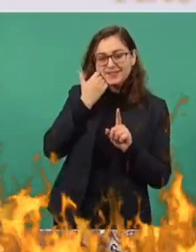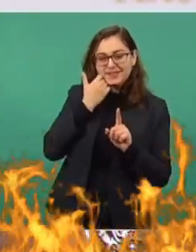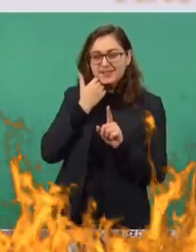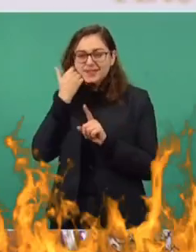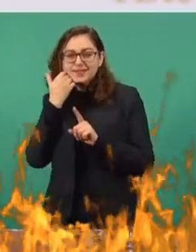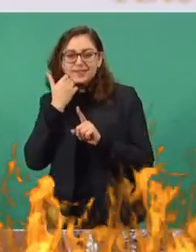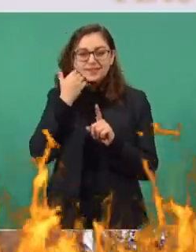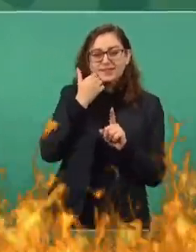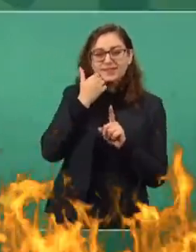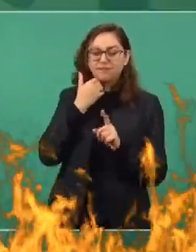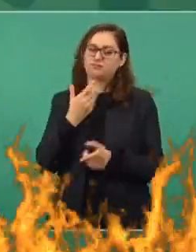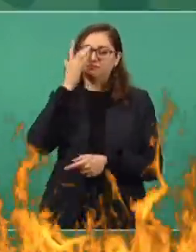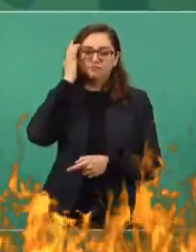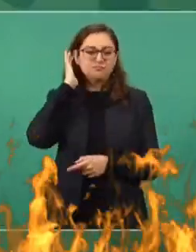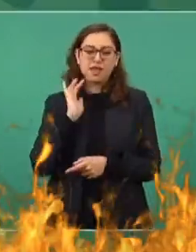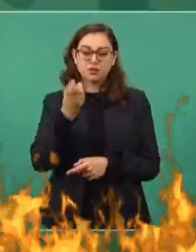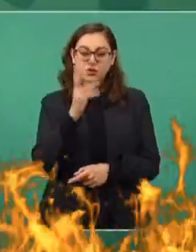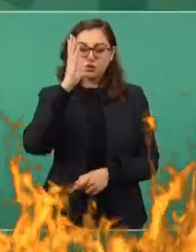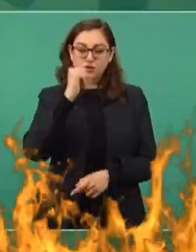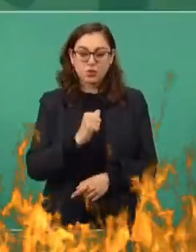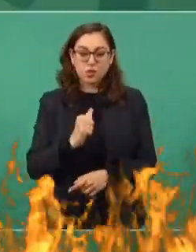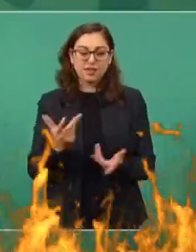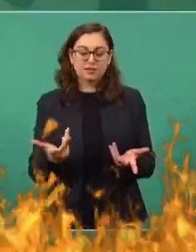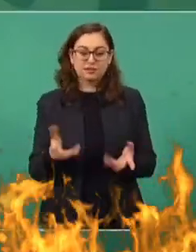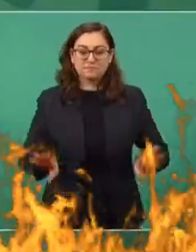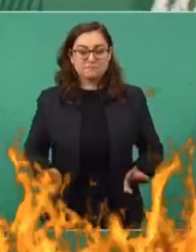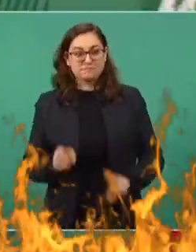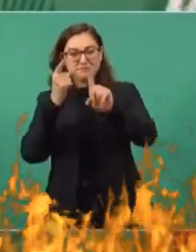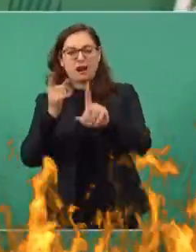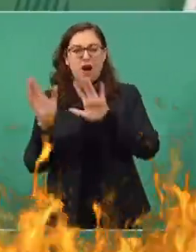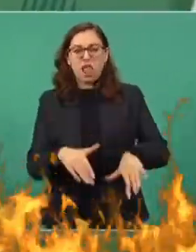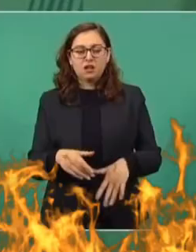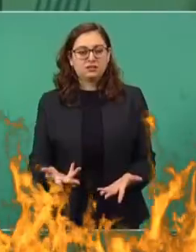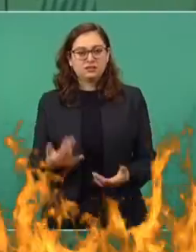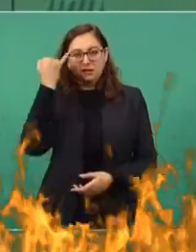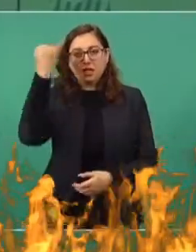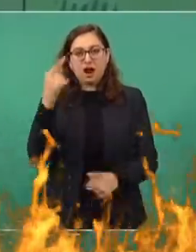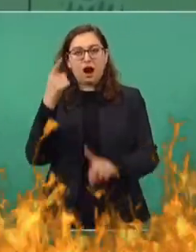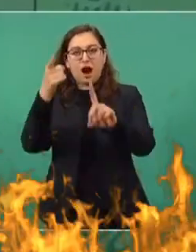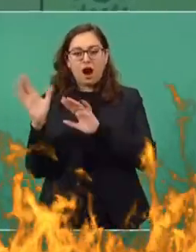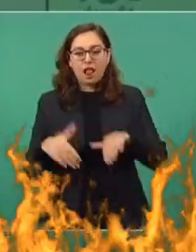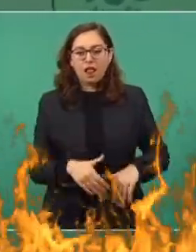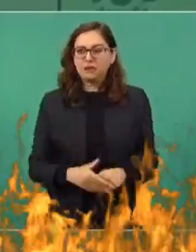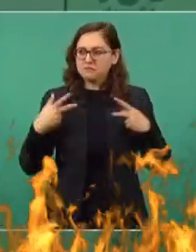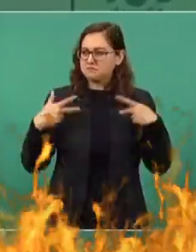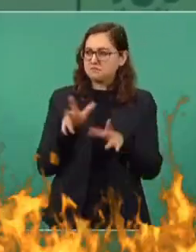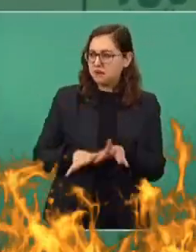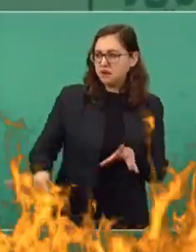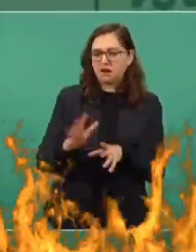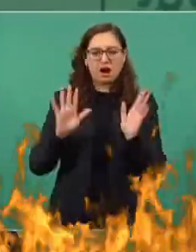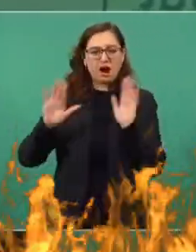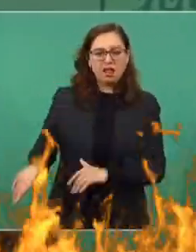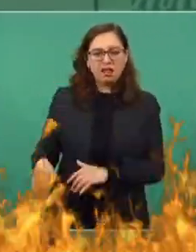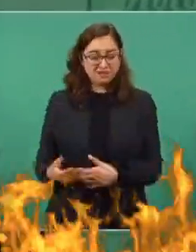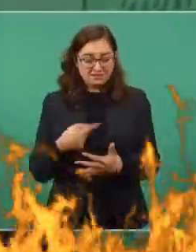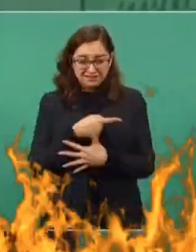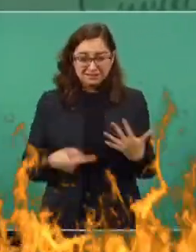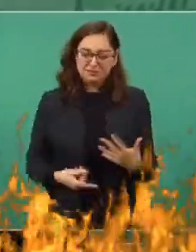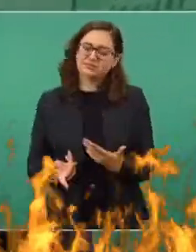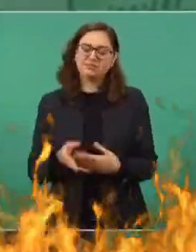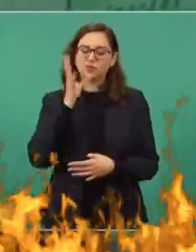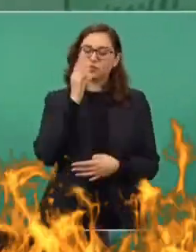olvidar principios, olvidar ideales. Pero sobre todo, olvidar al pueblo, despreciar al pueblo. Porque para ellos,